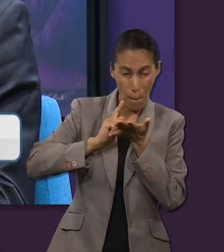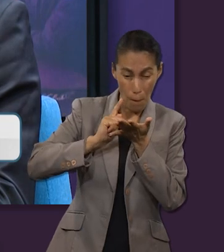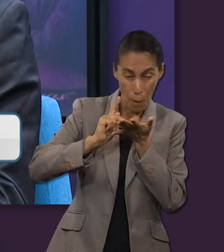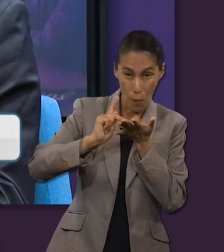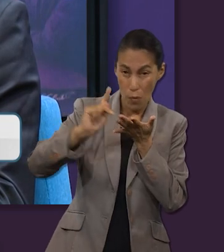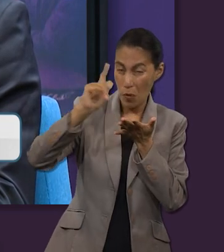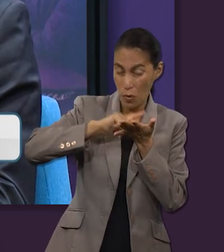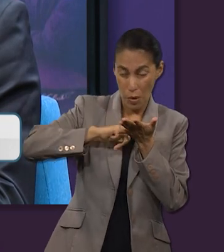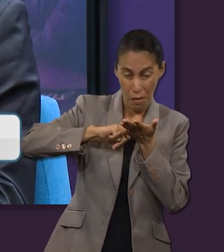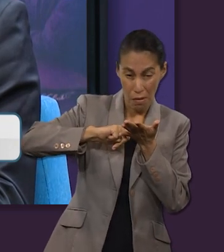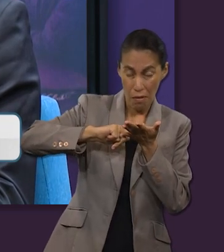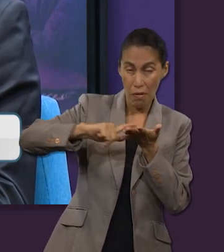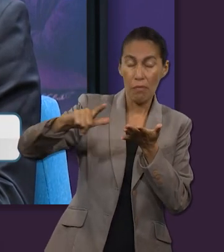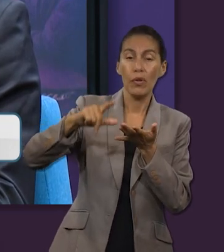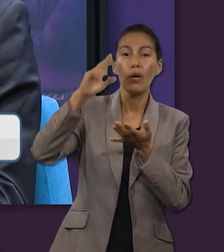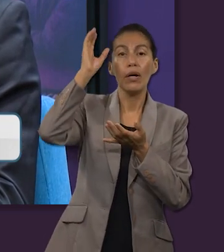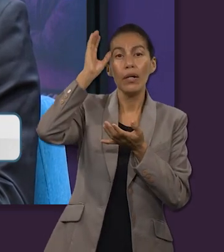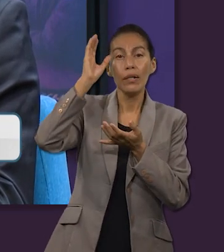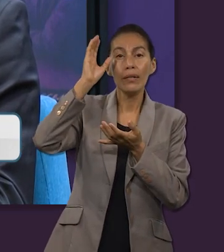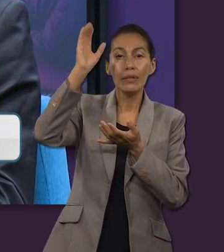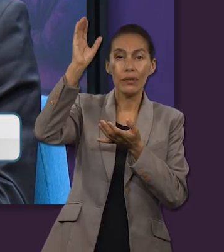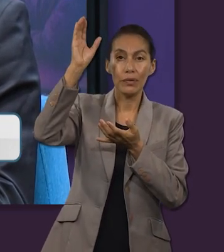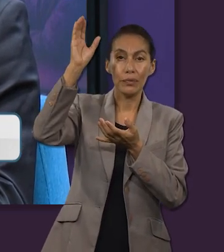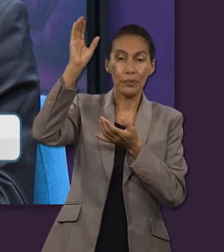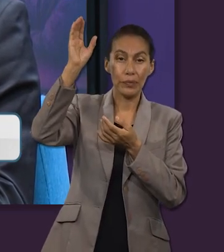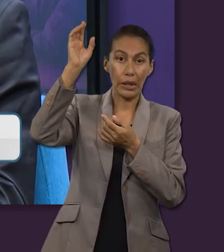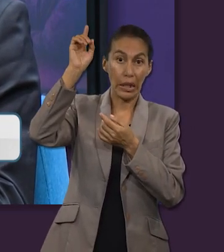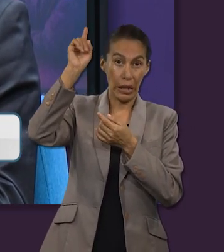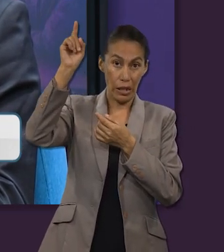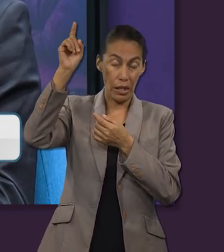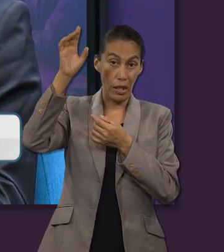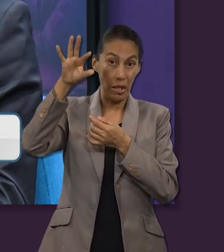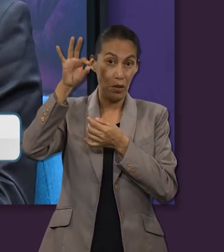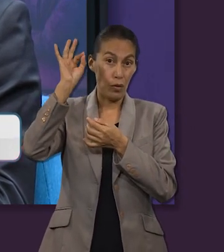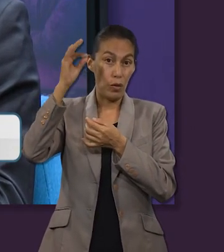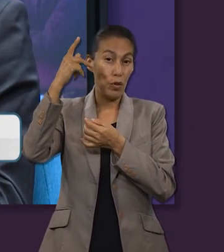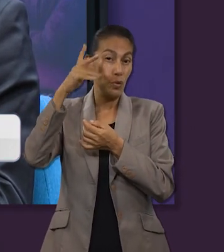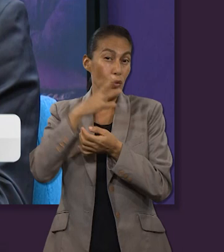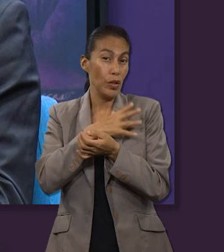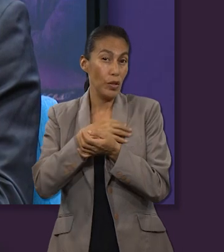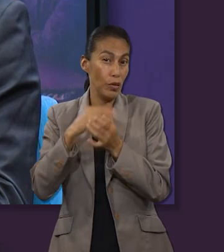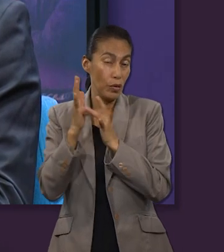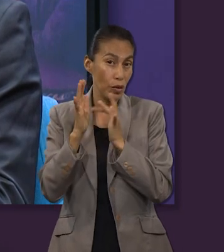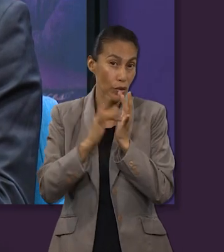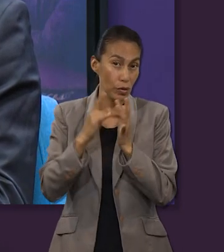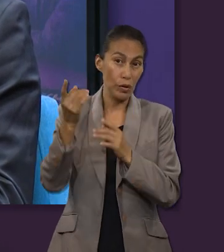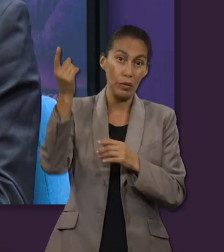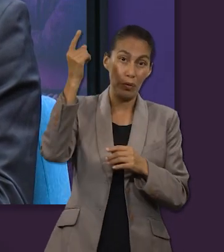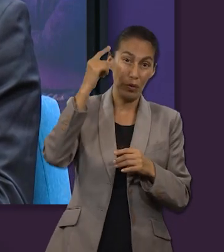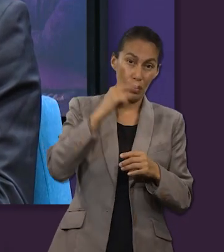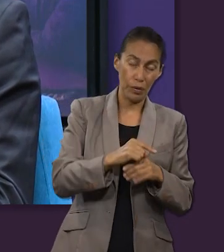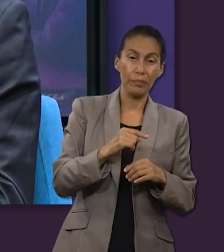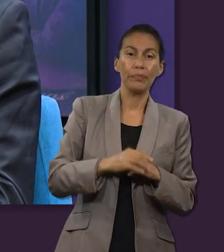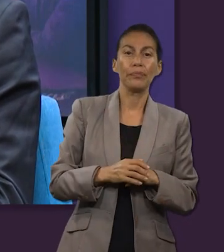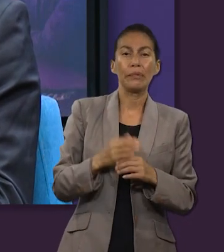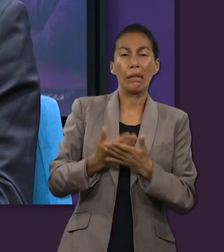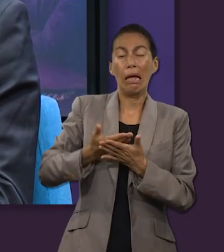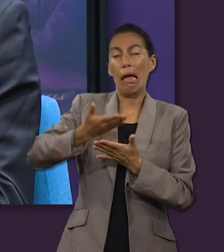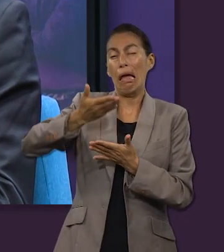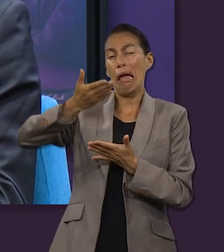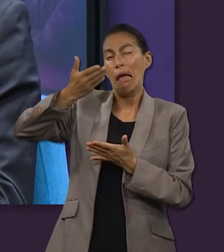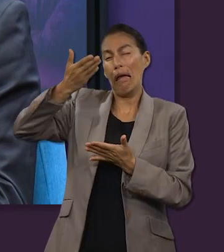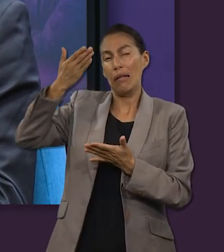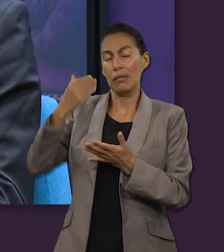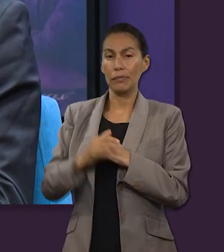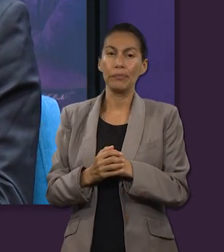y sin defecto. Cristo, a quien Dios escogió antes de la creación del mundo, se ha manifestado en estos